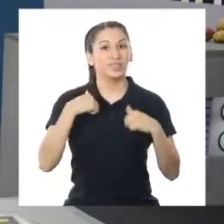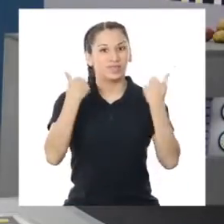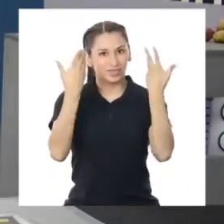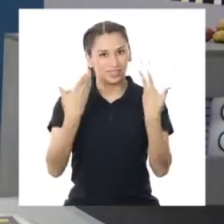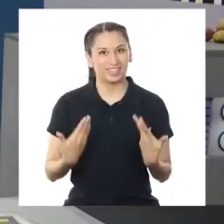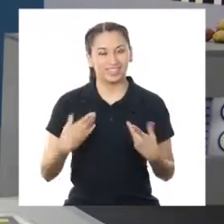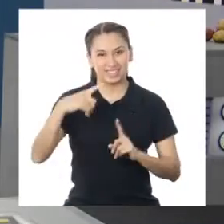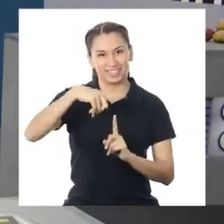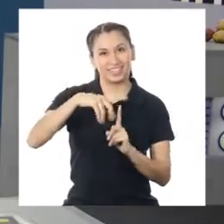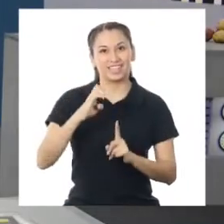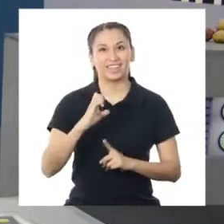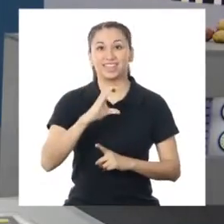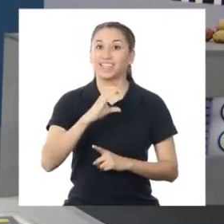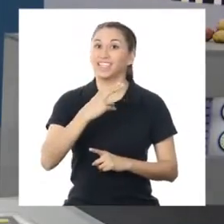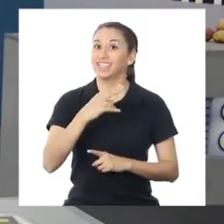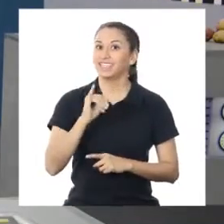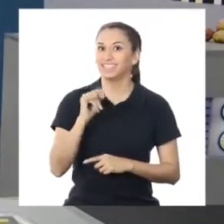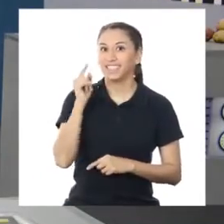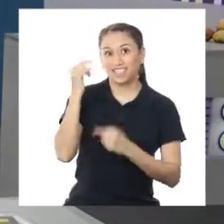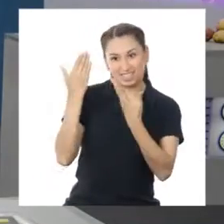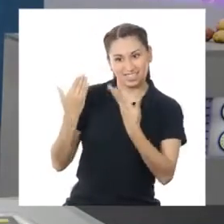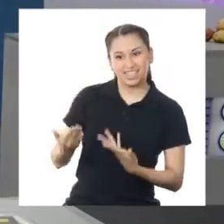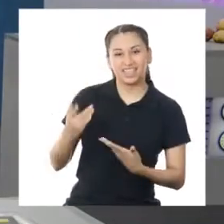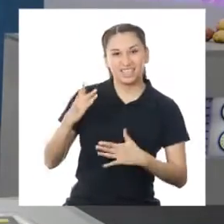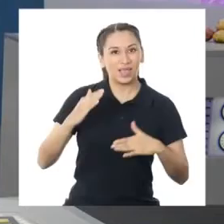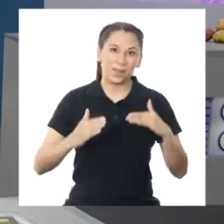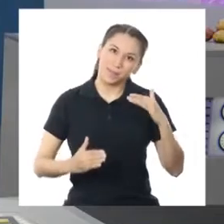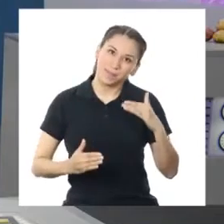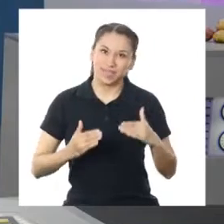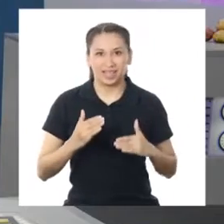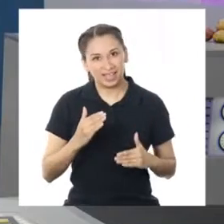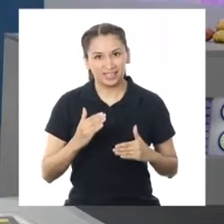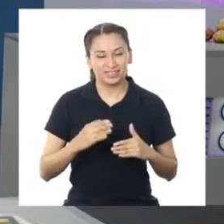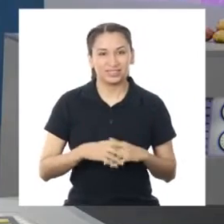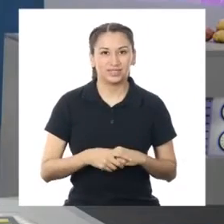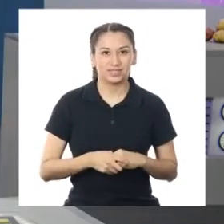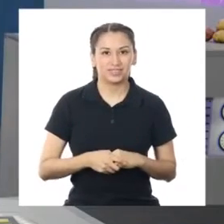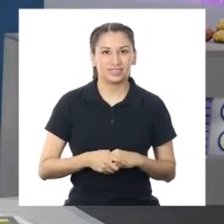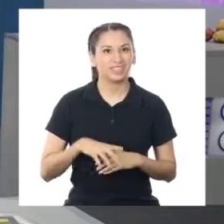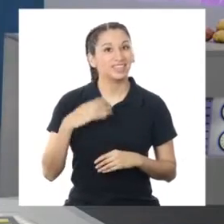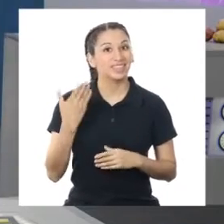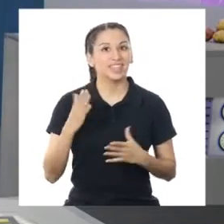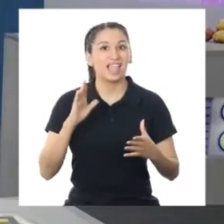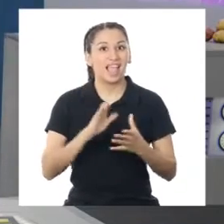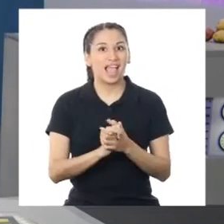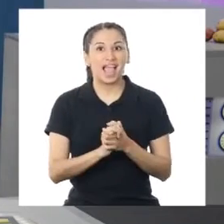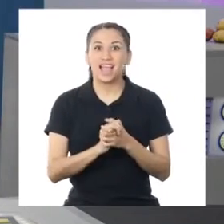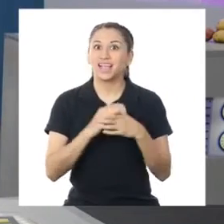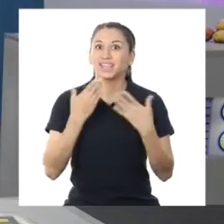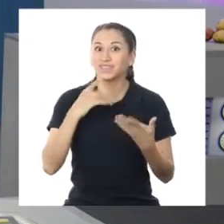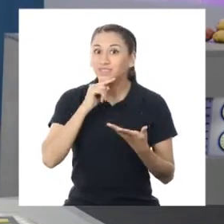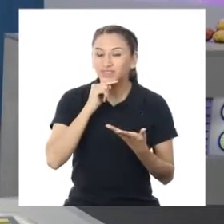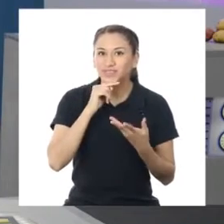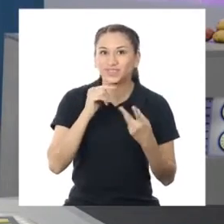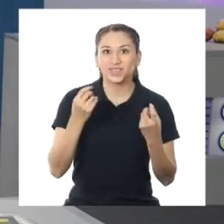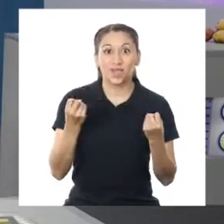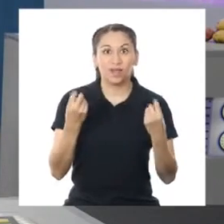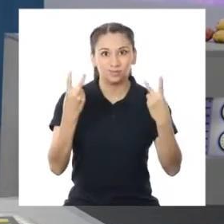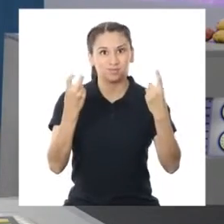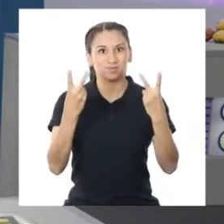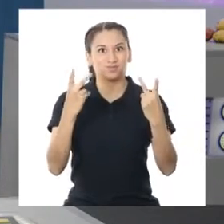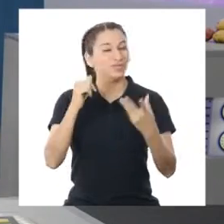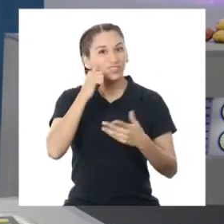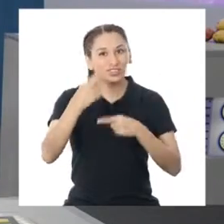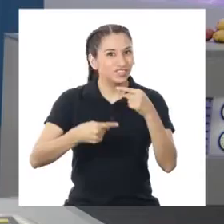soy Techi y esta es Macabot. Nuestra amiga virtual que como cada día